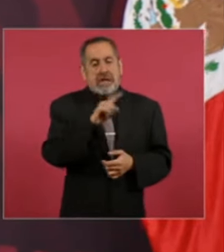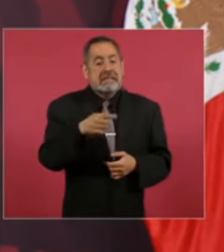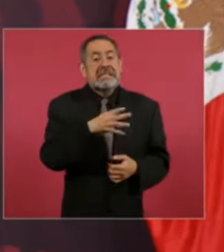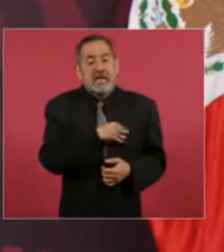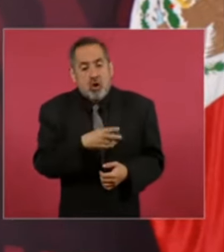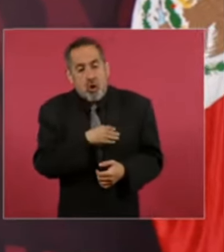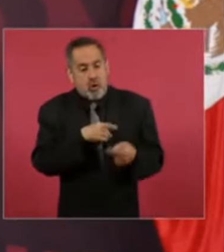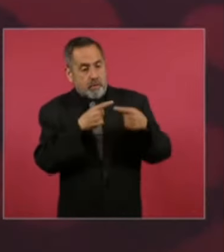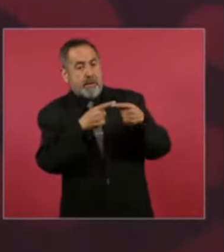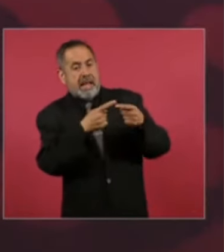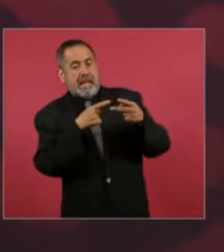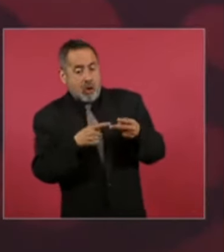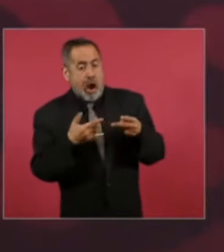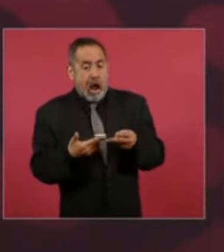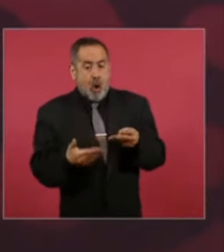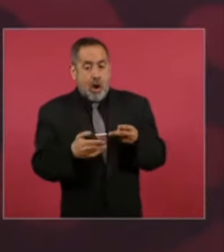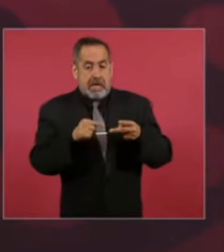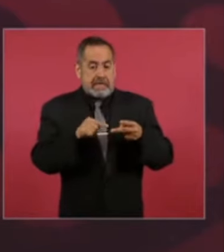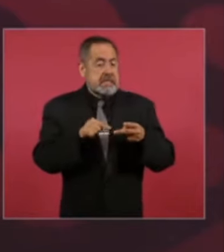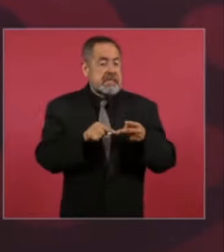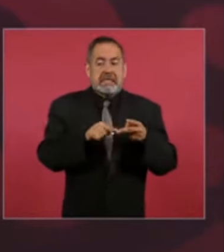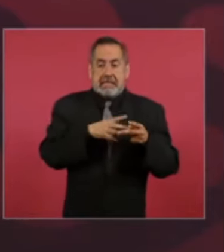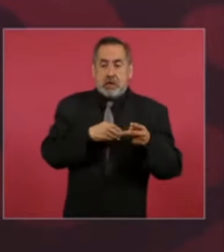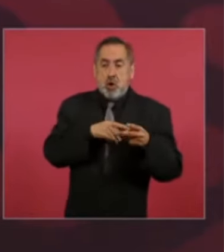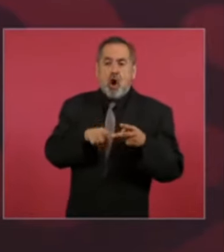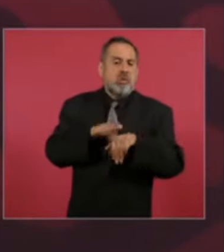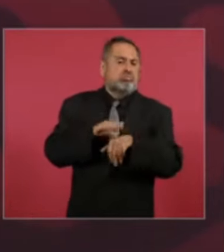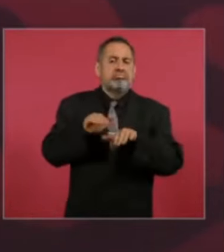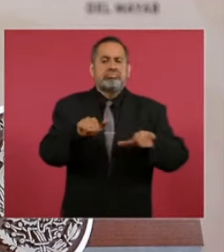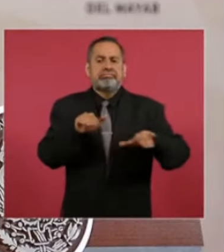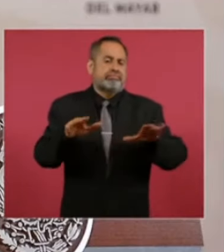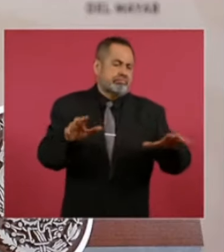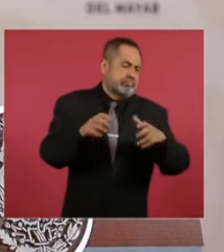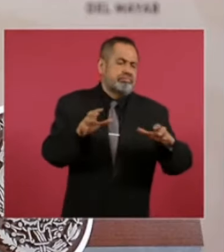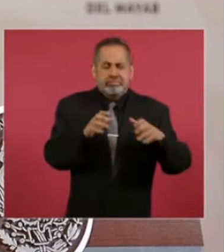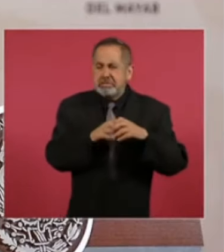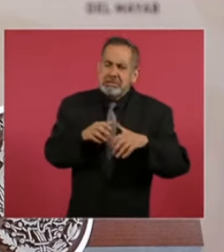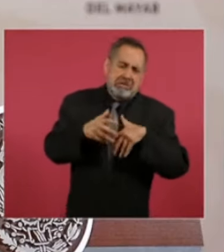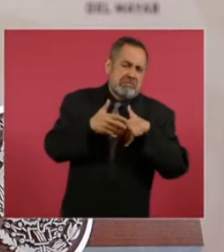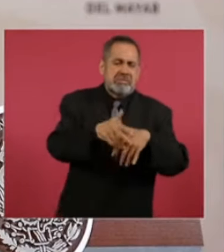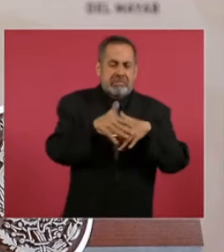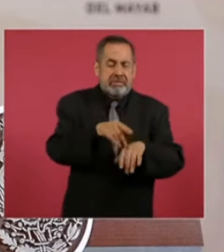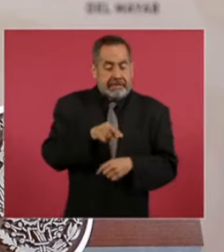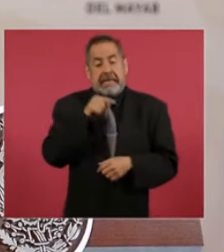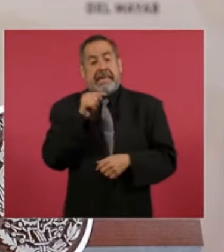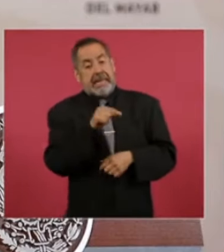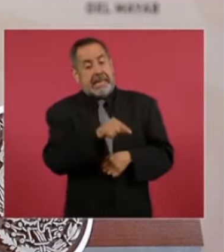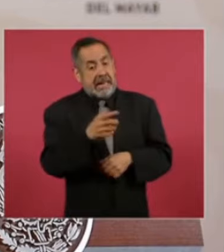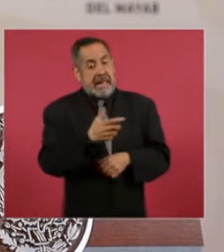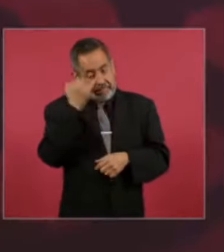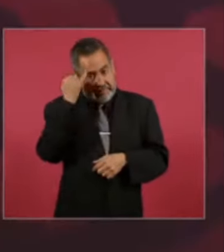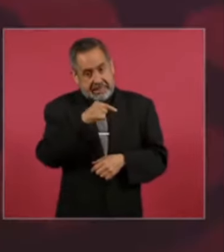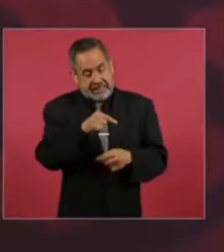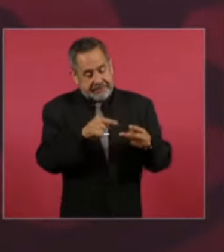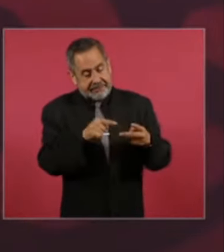de los que están convocando a la a la manifestación este